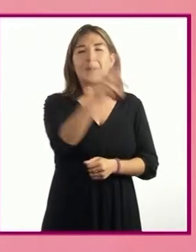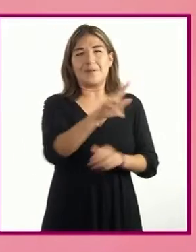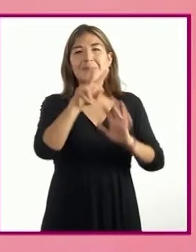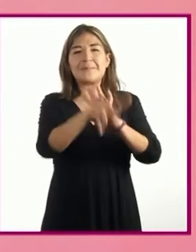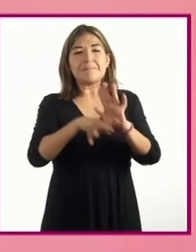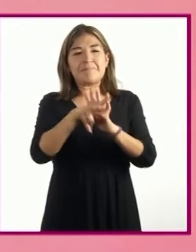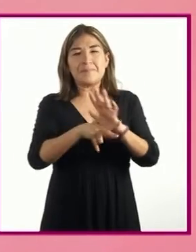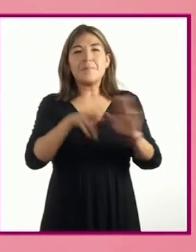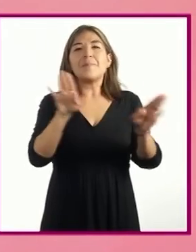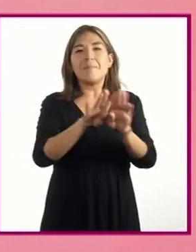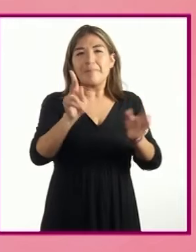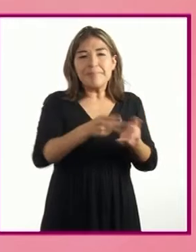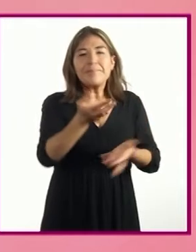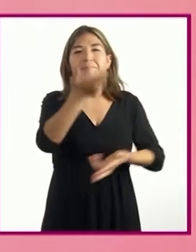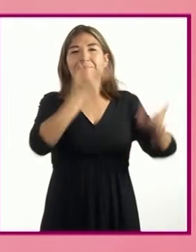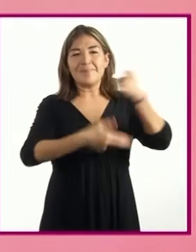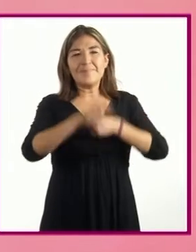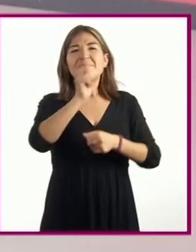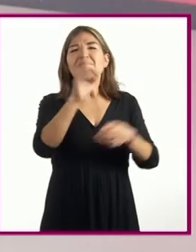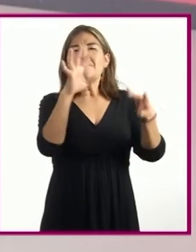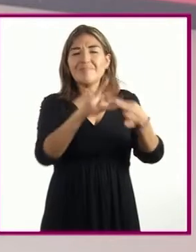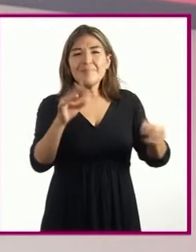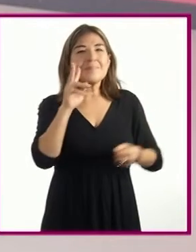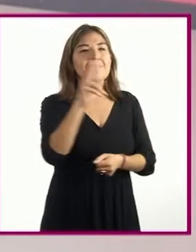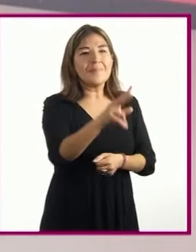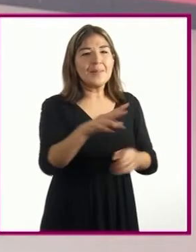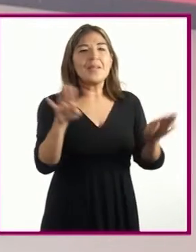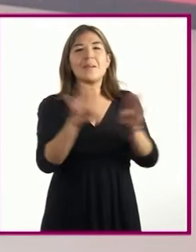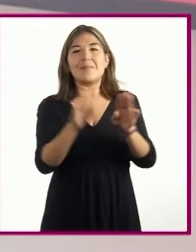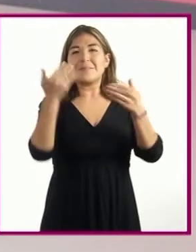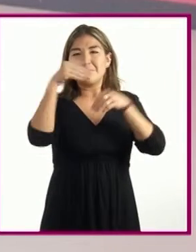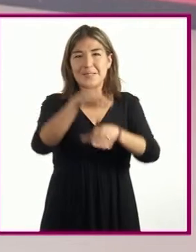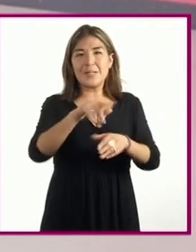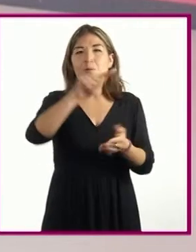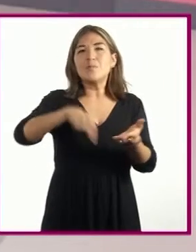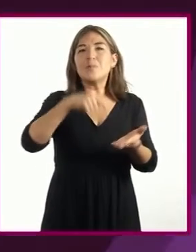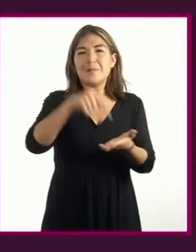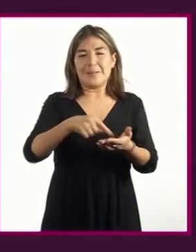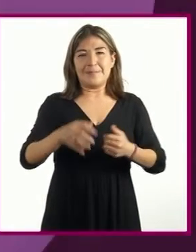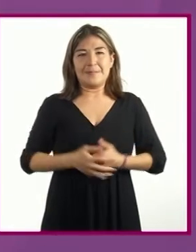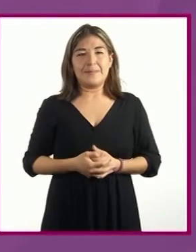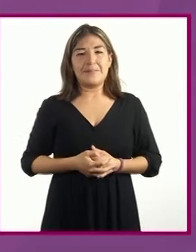siguiente video y recuperemos lo que se dice y observa acerca de los espacios.